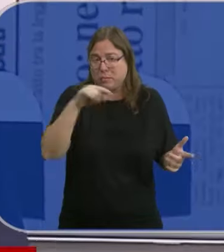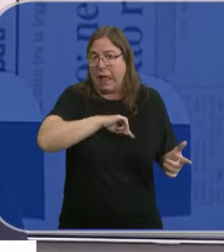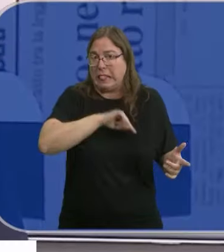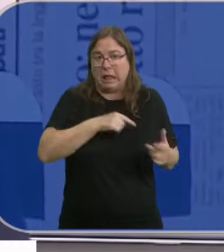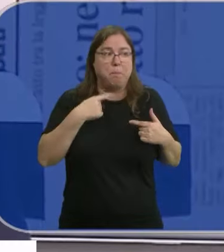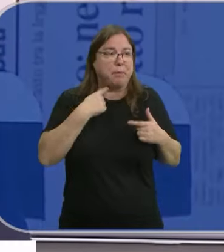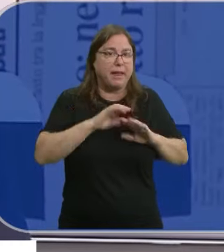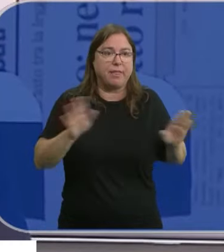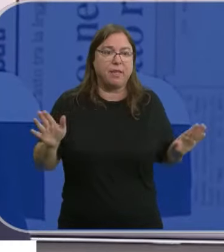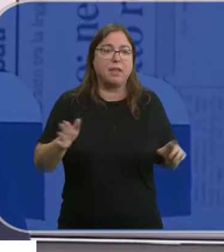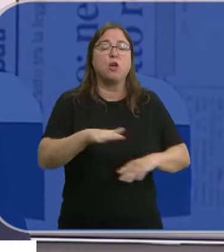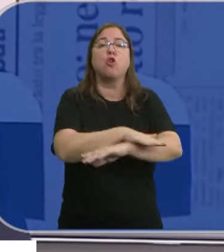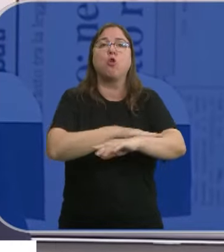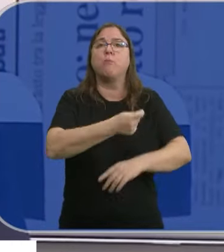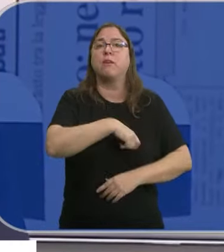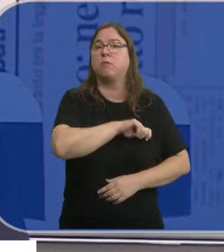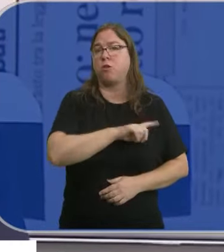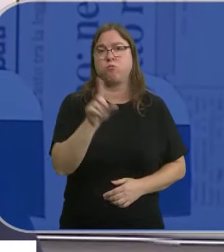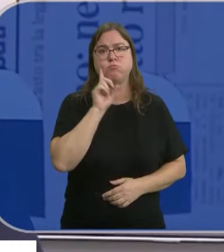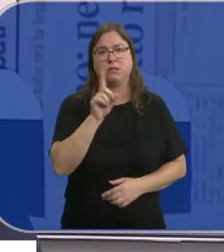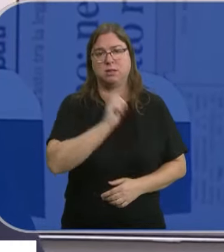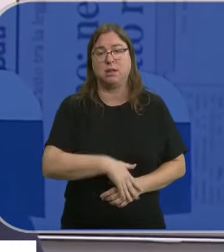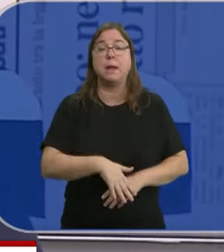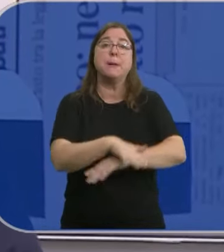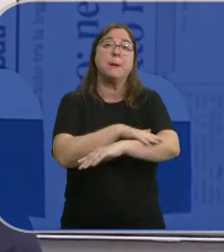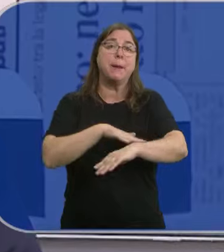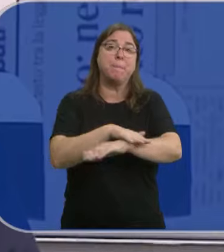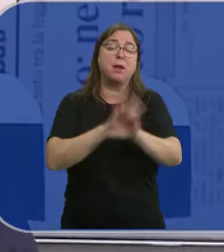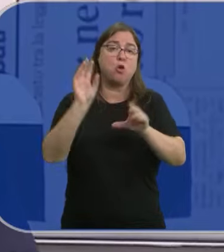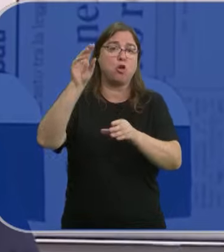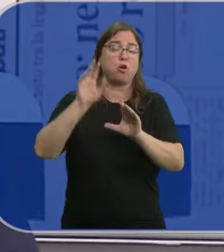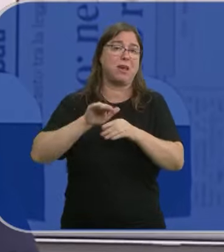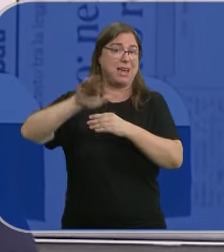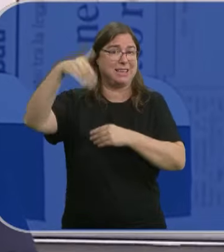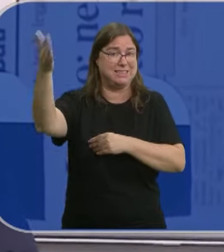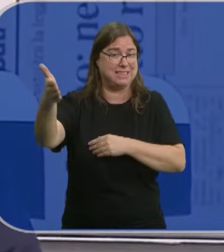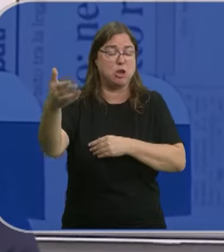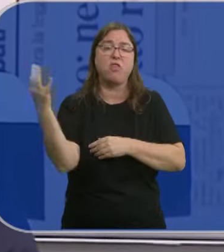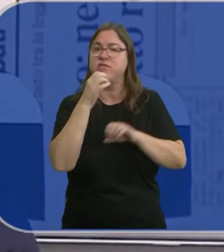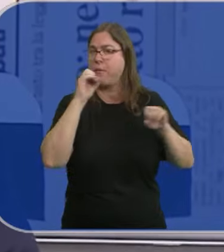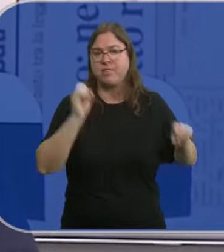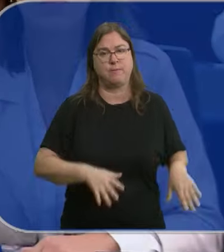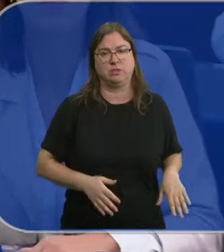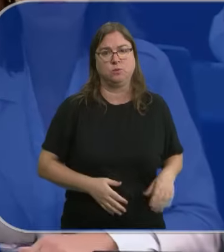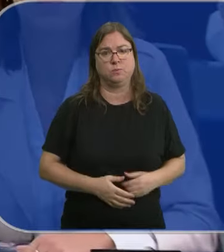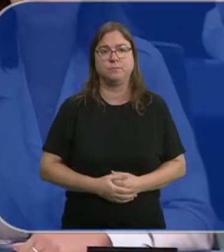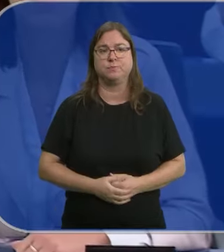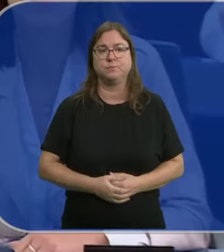toda ética. El Gobierno español ha mentido. El ministro de Asuntos Exteriores español ha de presentar su dimisión.